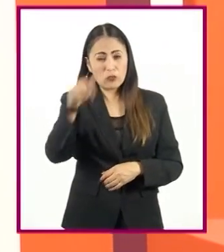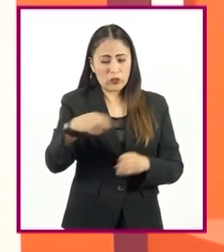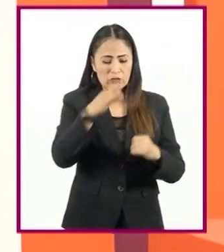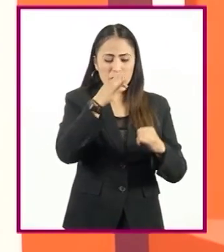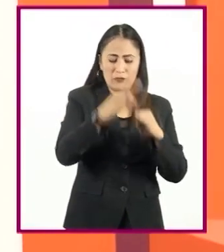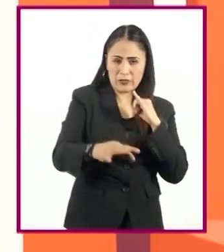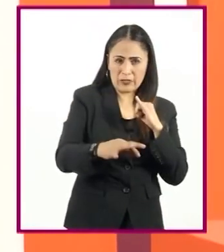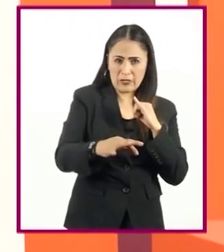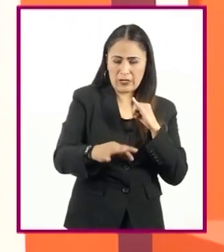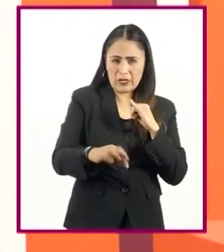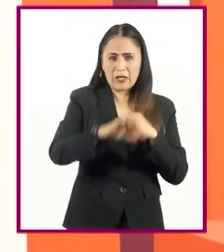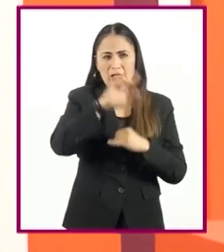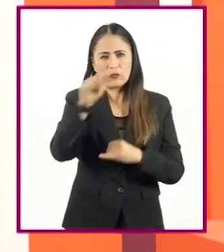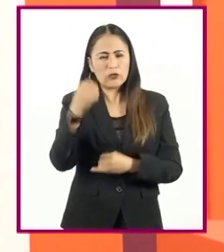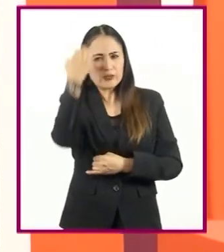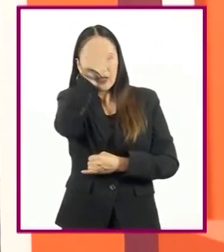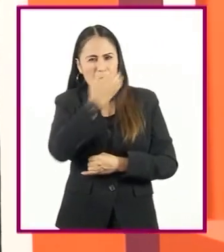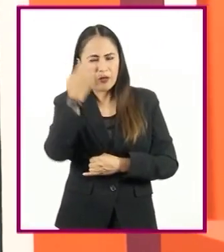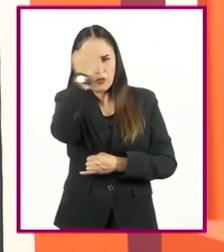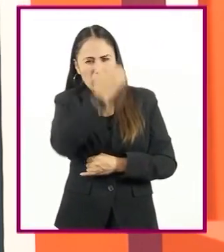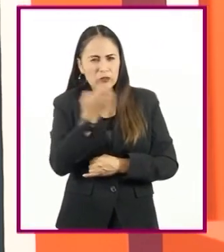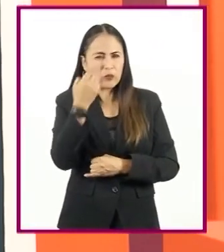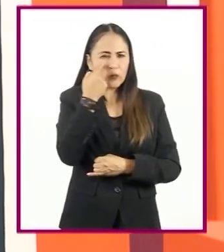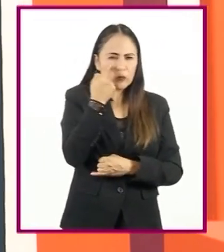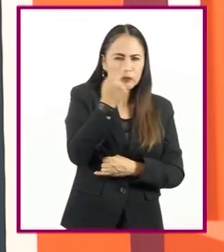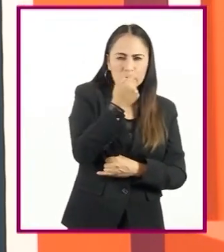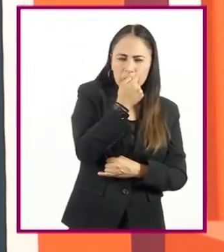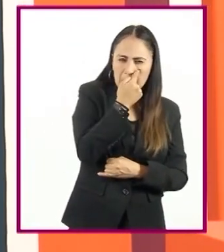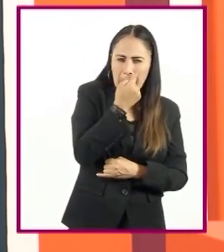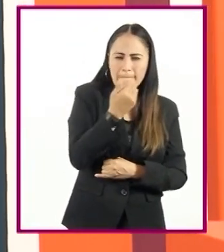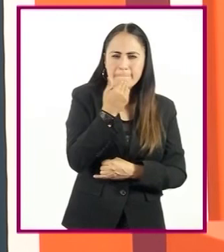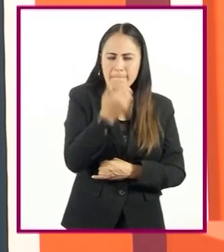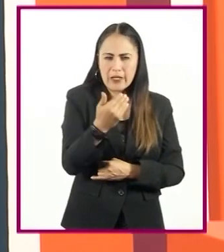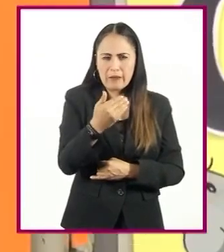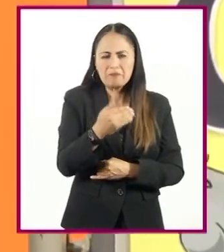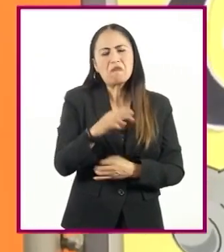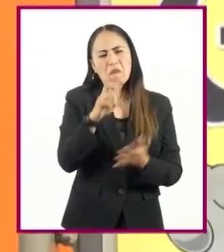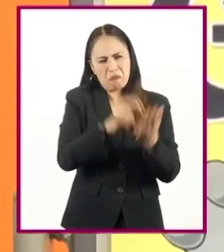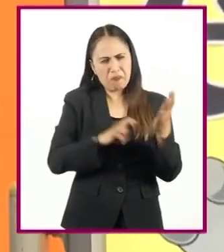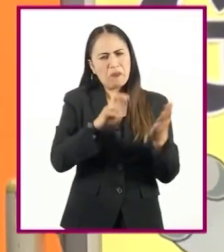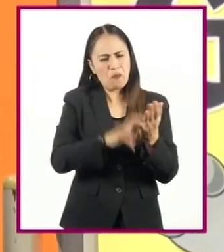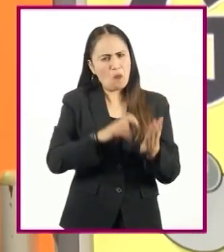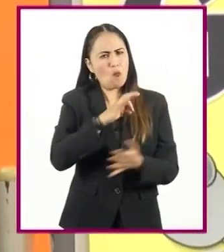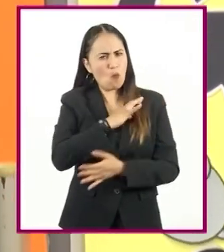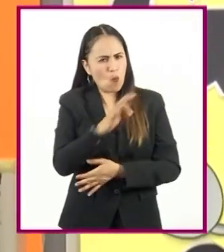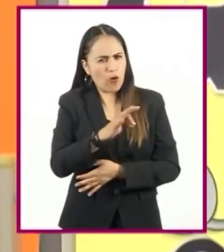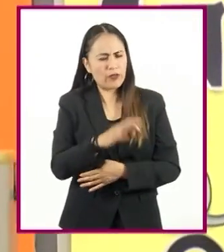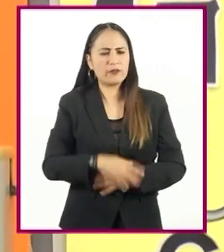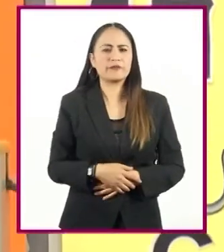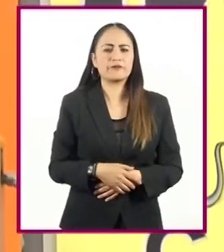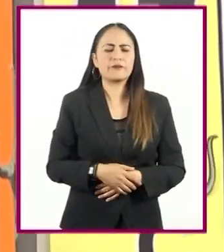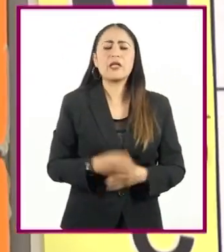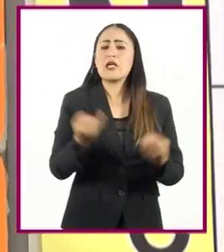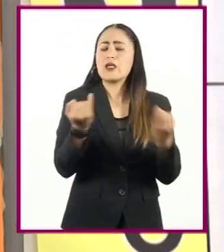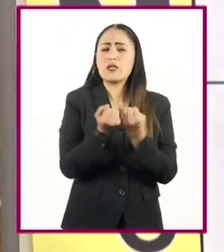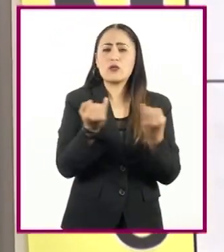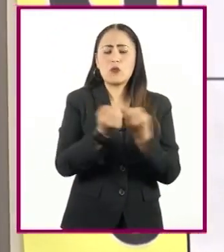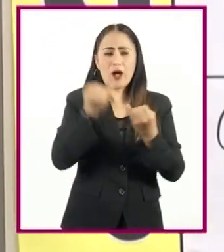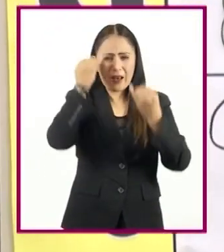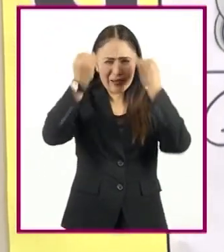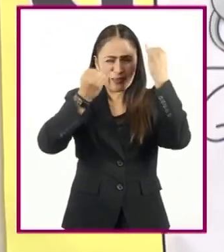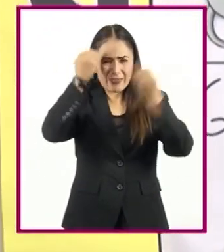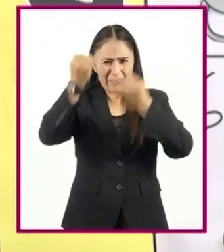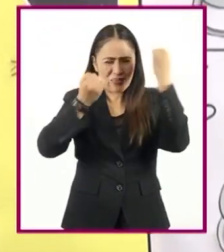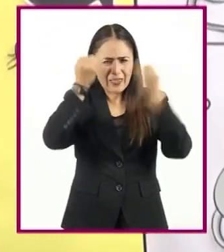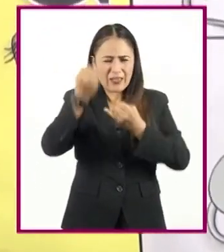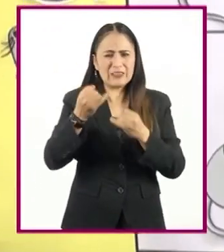evaluación del proyecto, con sentido crítico para que pueda mejorar. También tenemos que llevar ideas para informar a la comunidad